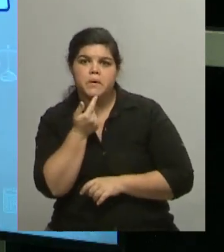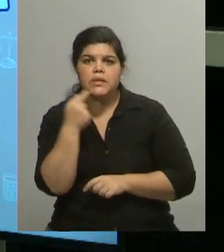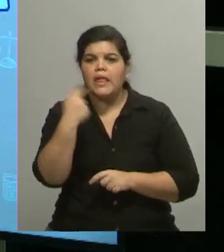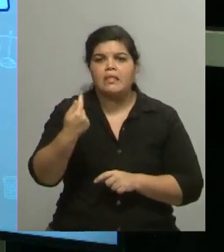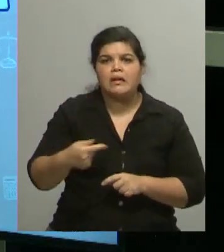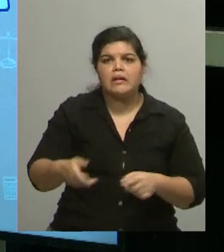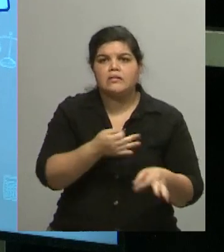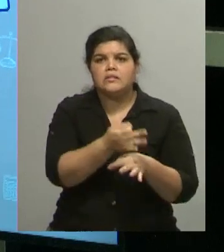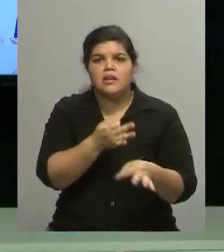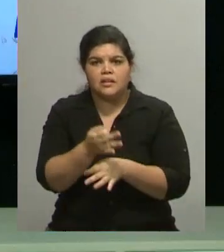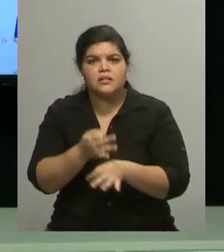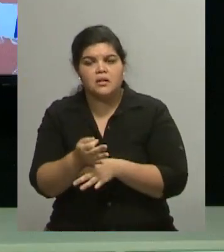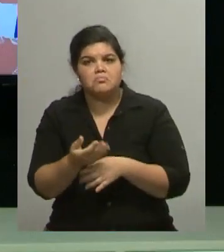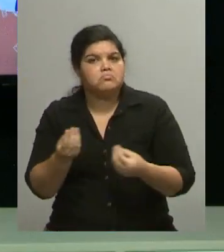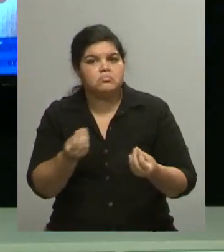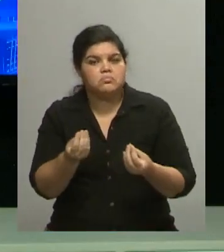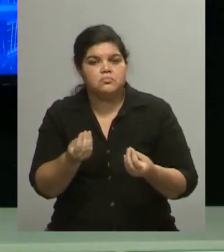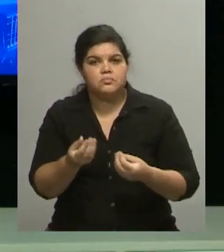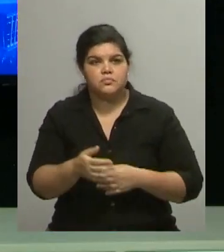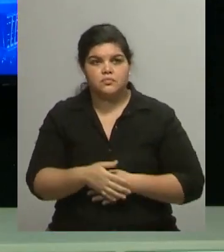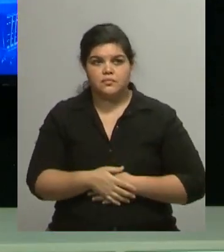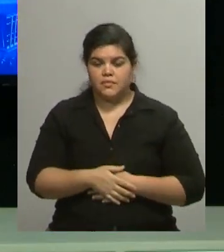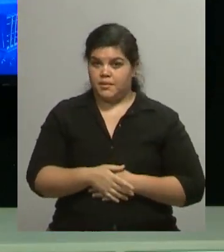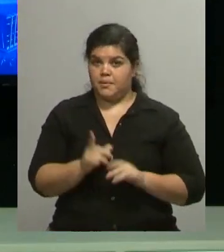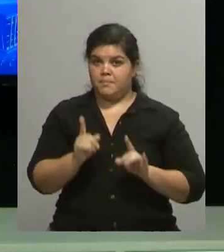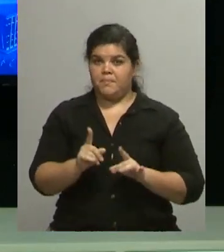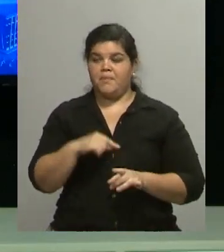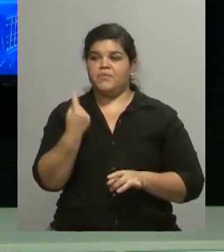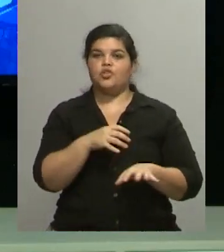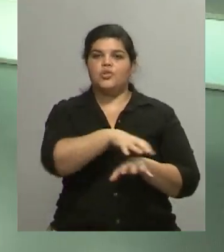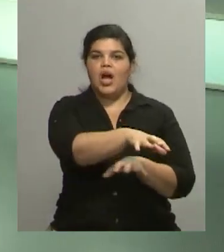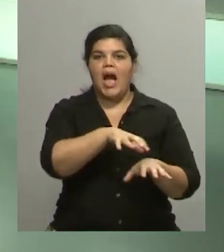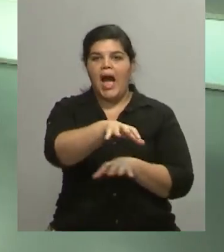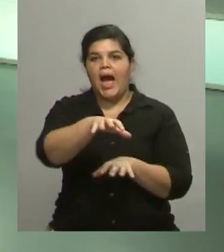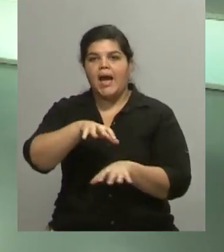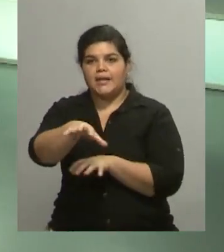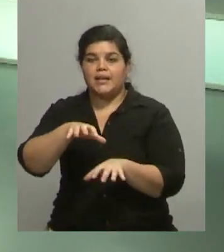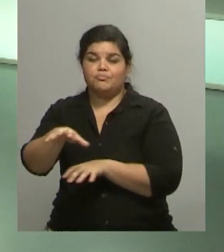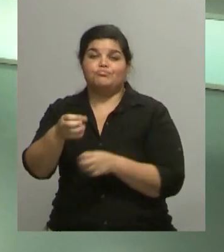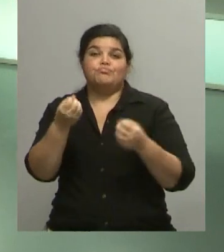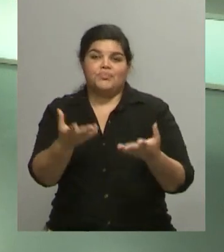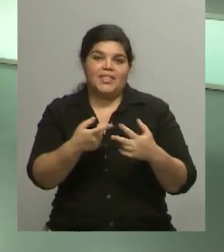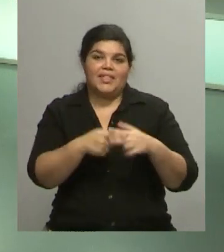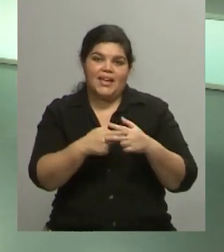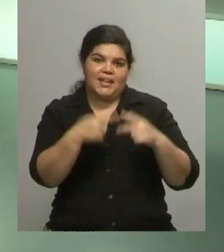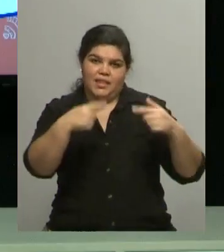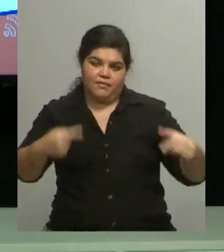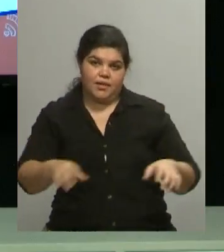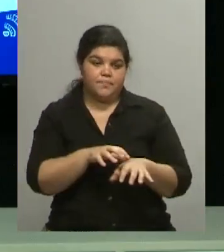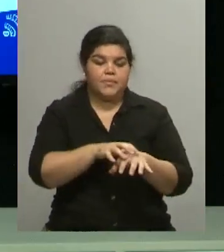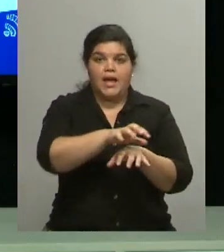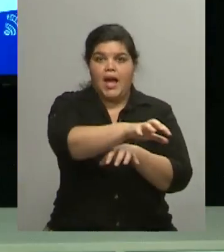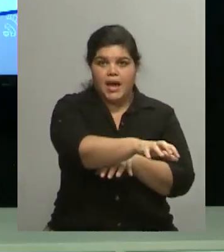Mira, lo dividimos por áreas en realidad, porque en tantos talleres tenemos áreas de áreas